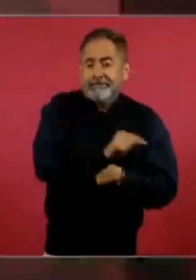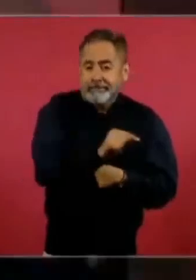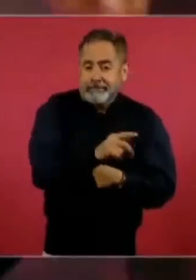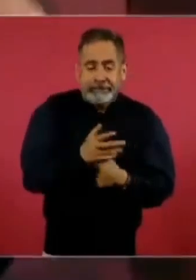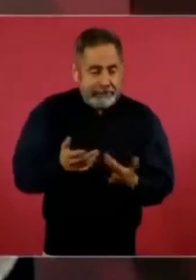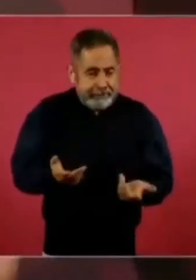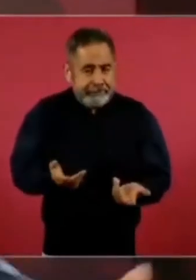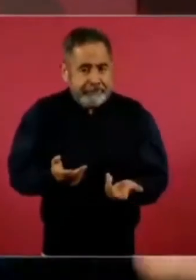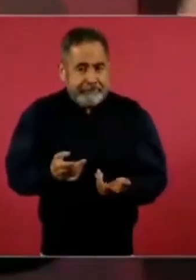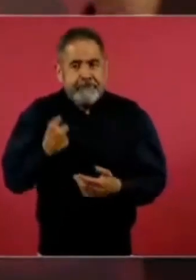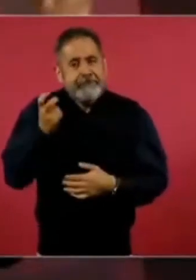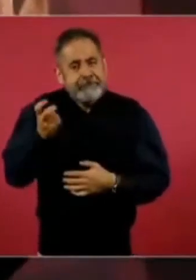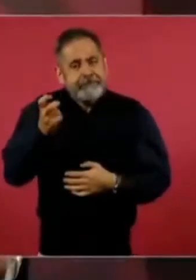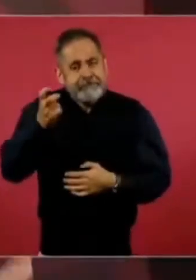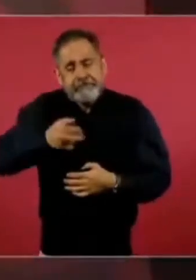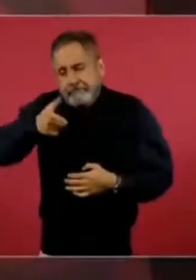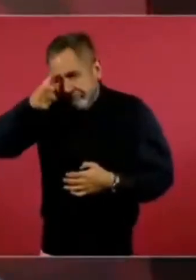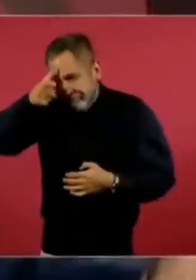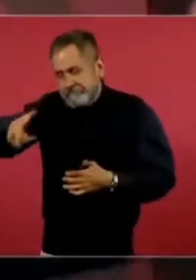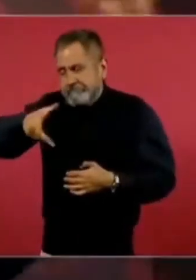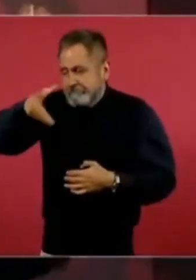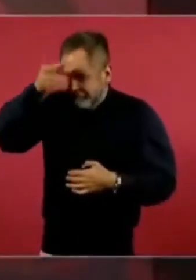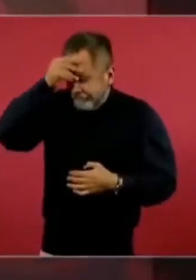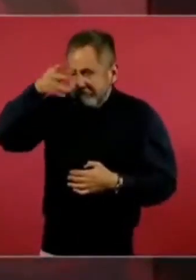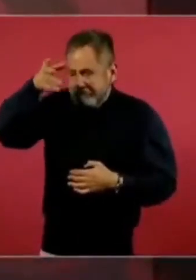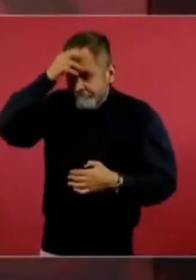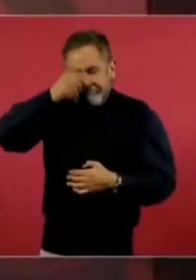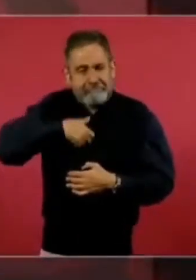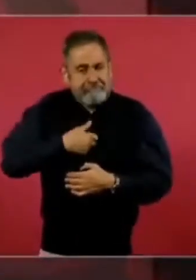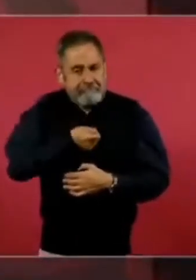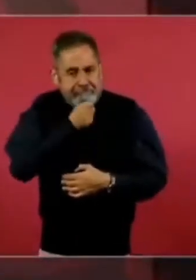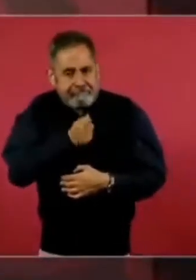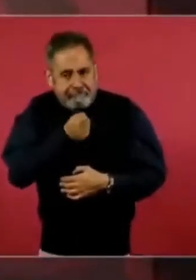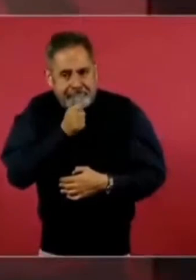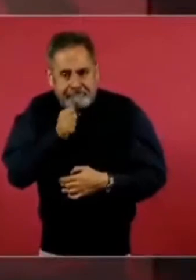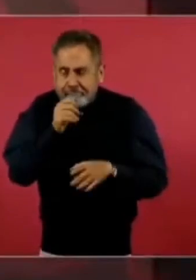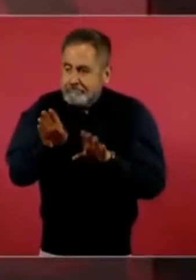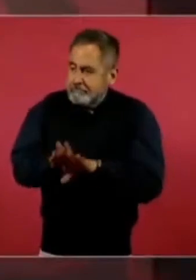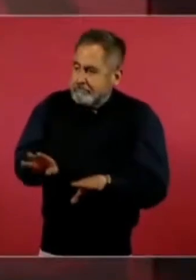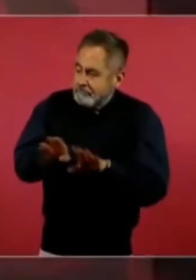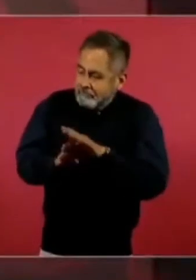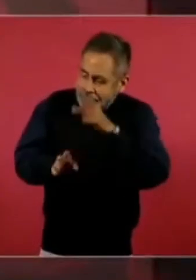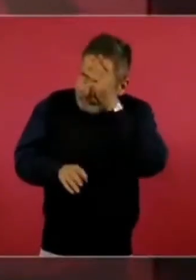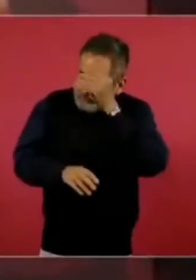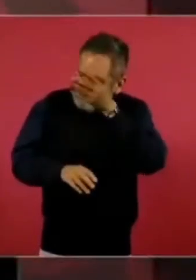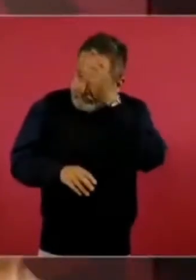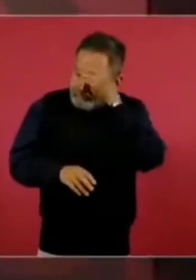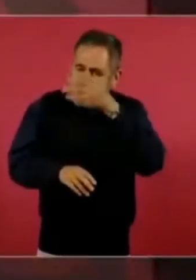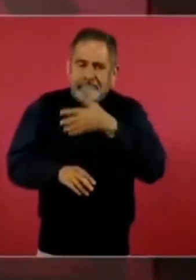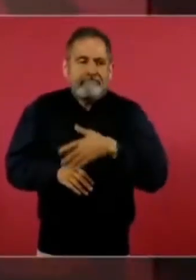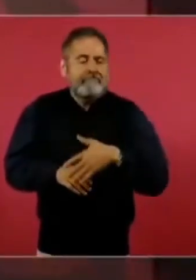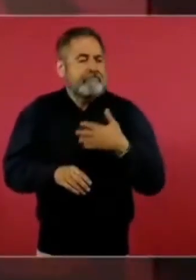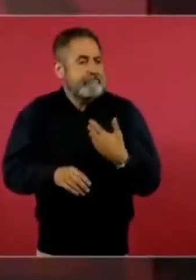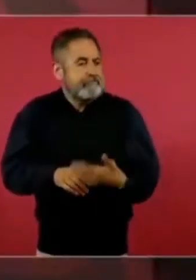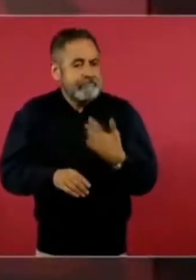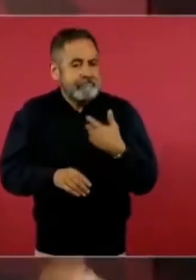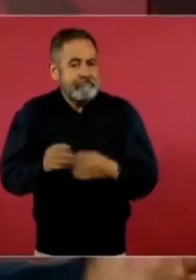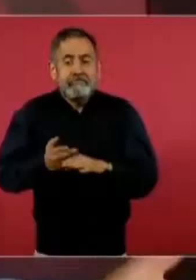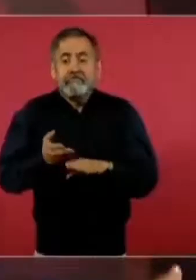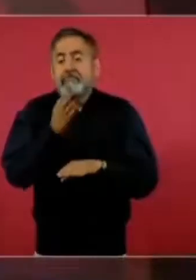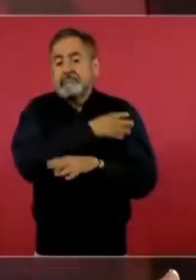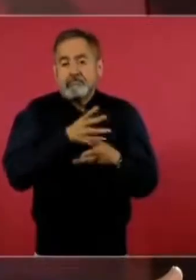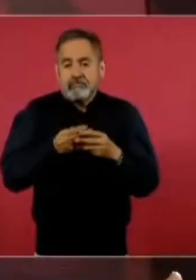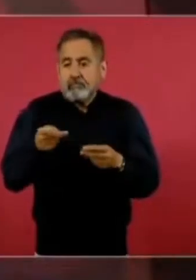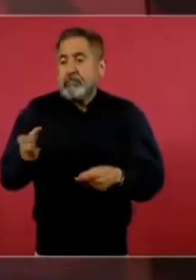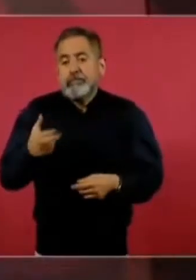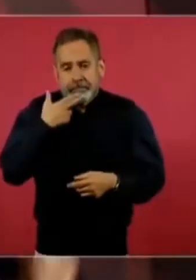Entonces, todo esto pues es nuevo, porque se había perdido, esto va a ser el